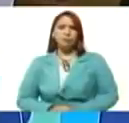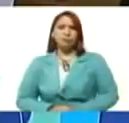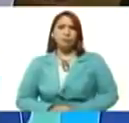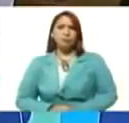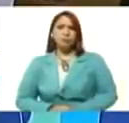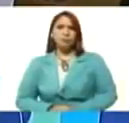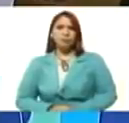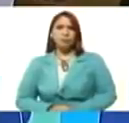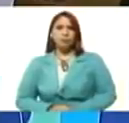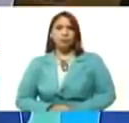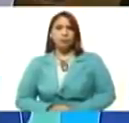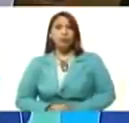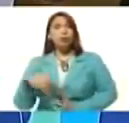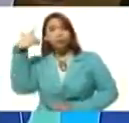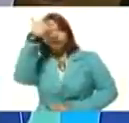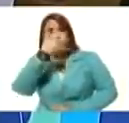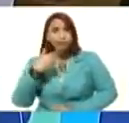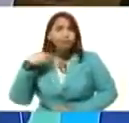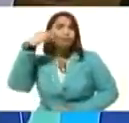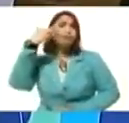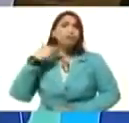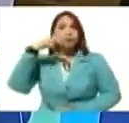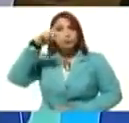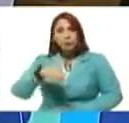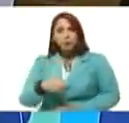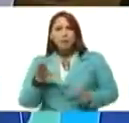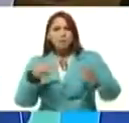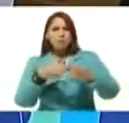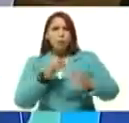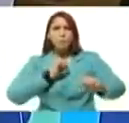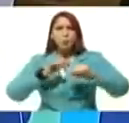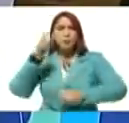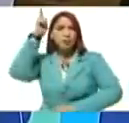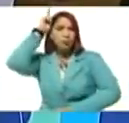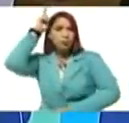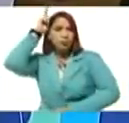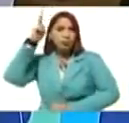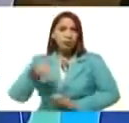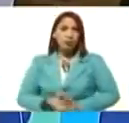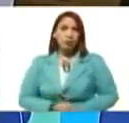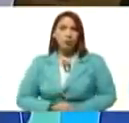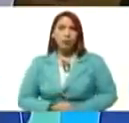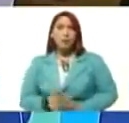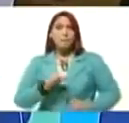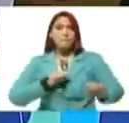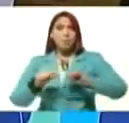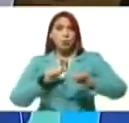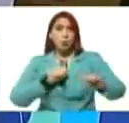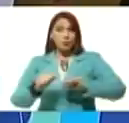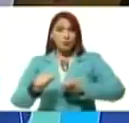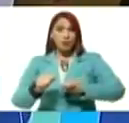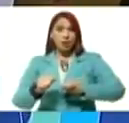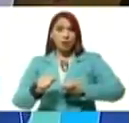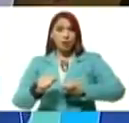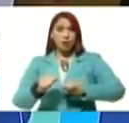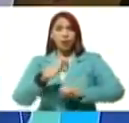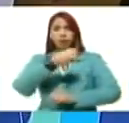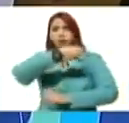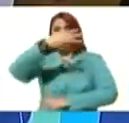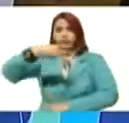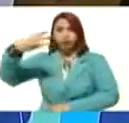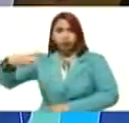afro-venezolanos, de los movimientos indígenas, del movimiento LGTBI, de